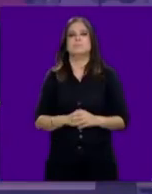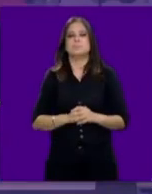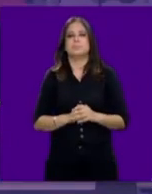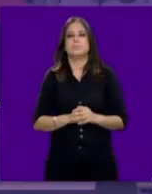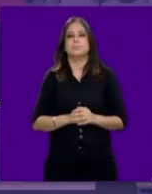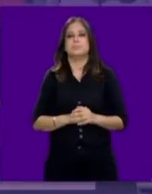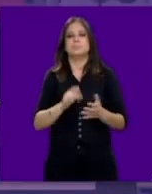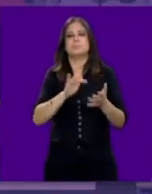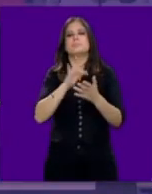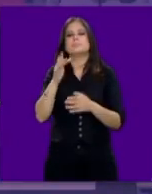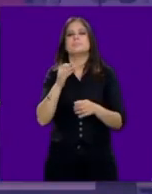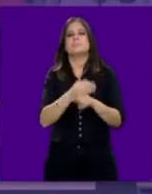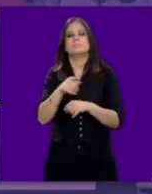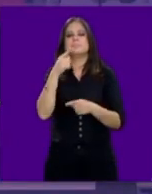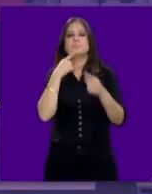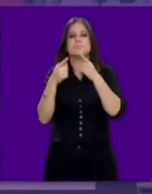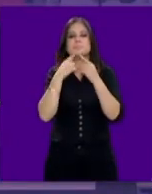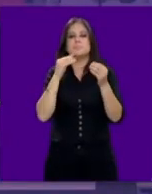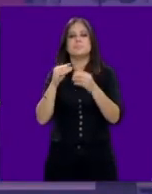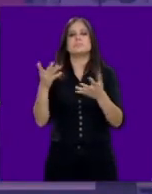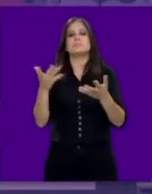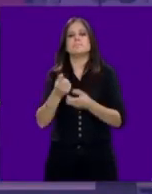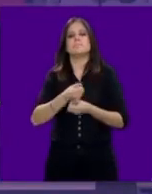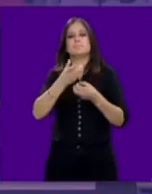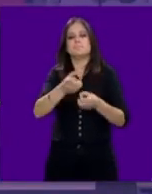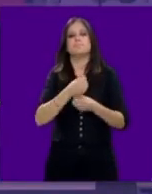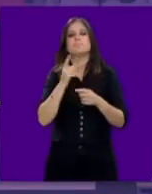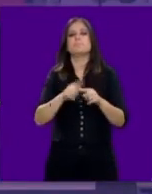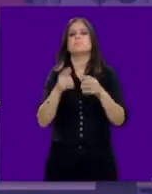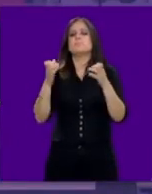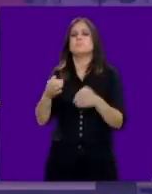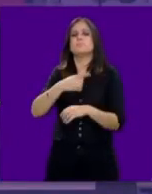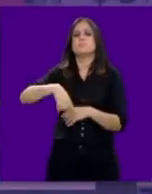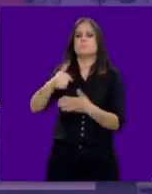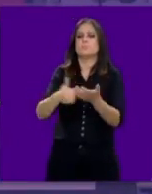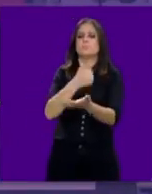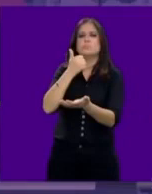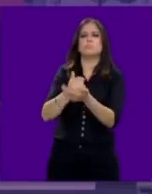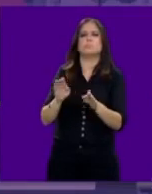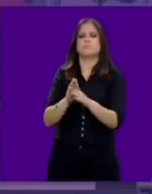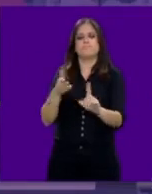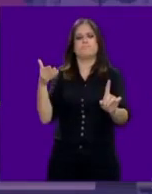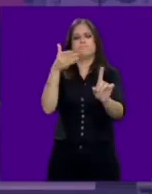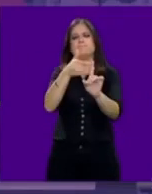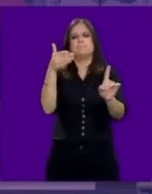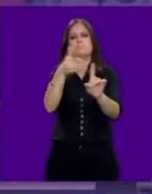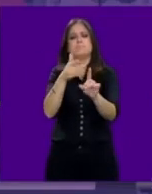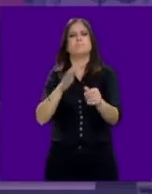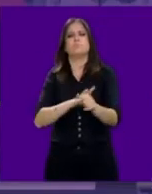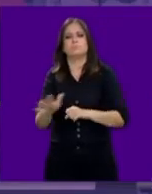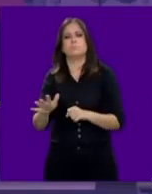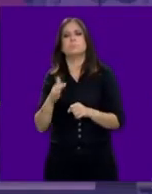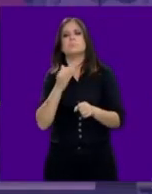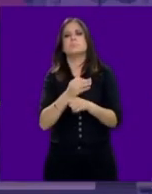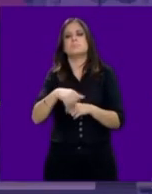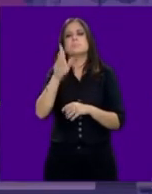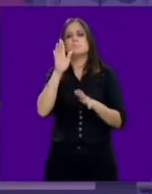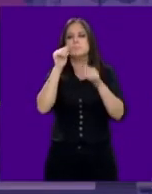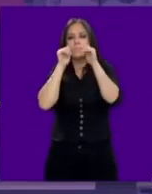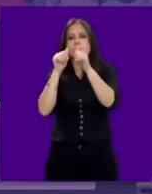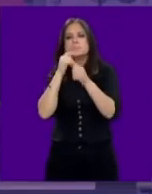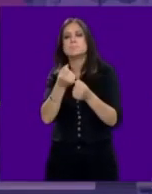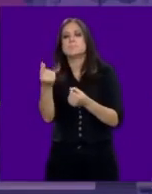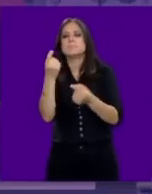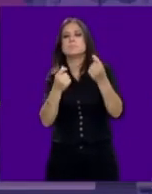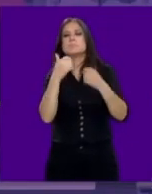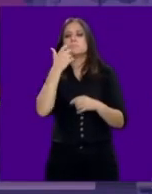Gracias. En este debate intenté exponer dónde estamos como ciudad y hacia dónde queremos ir. Pero también escuchamos a unos